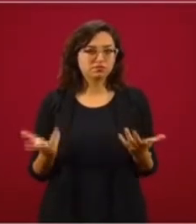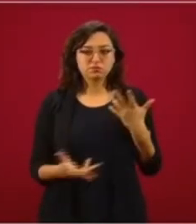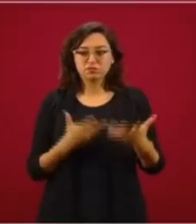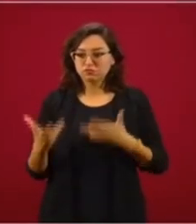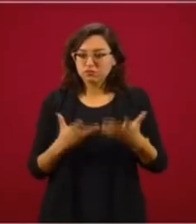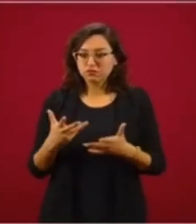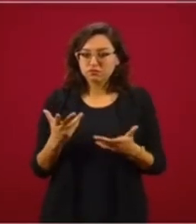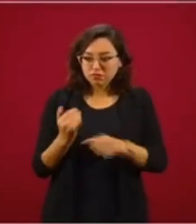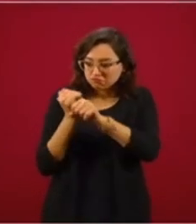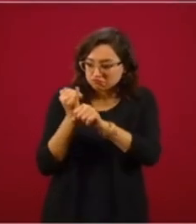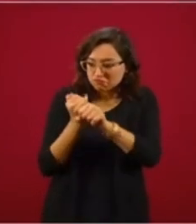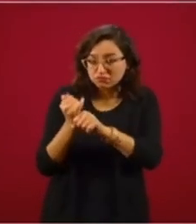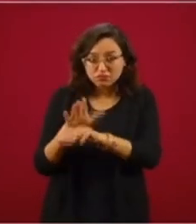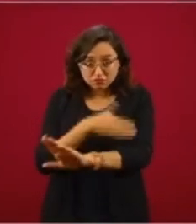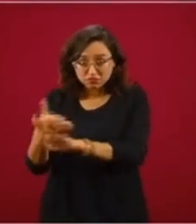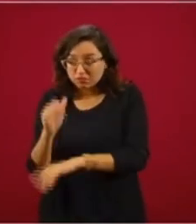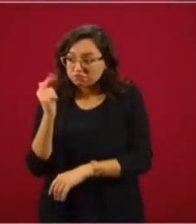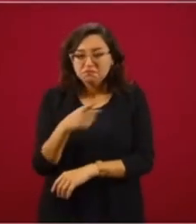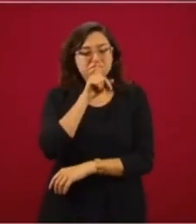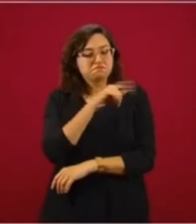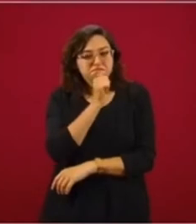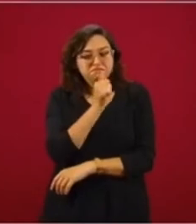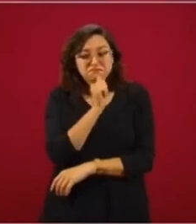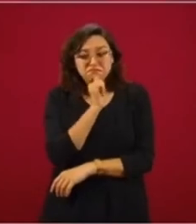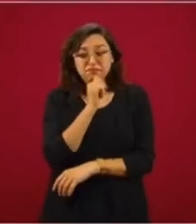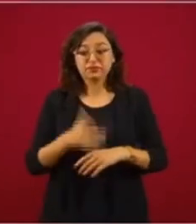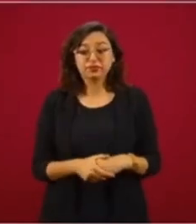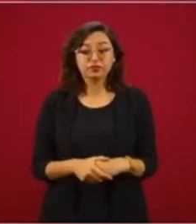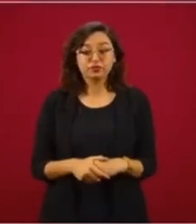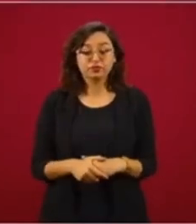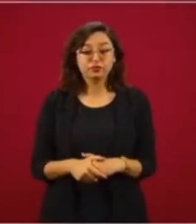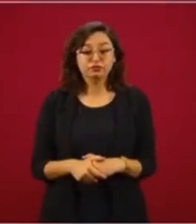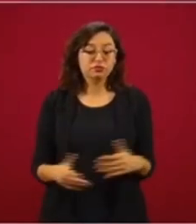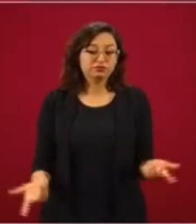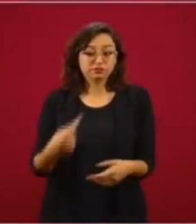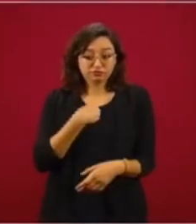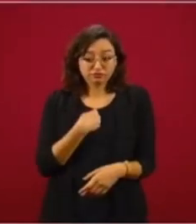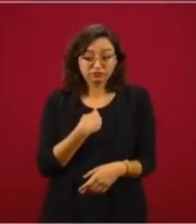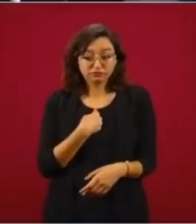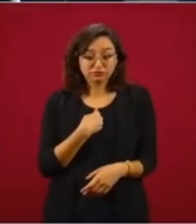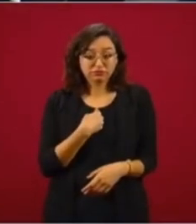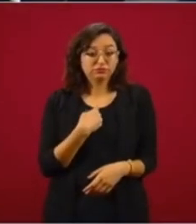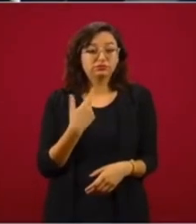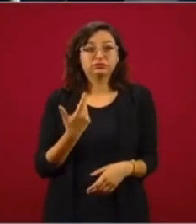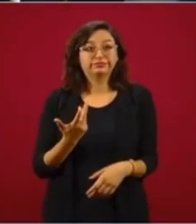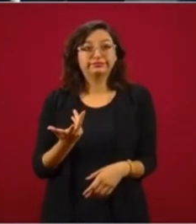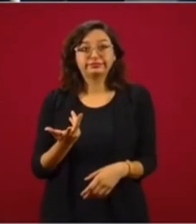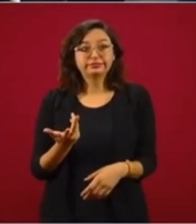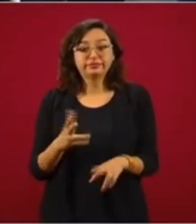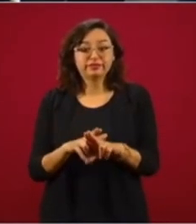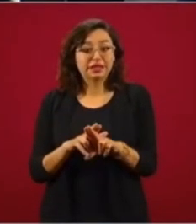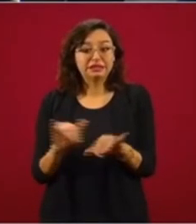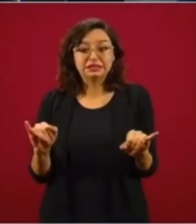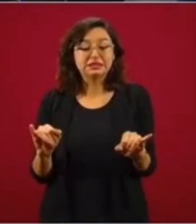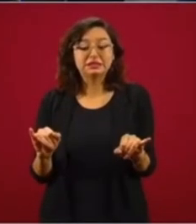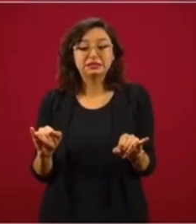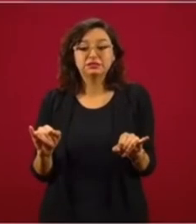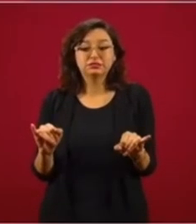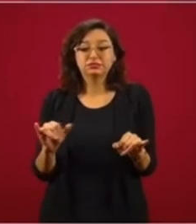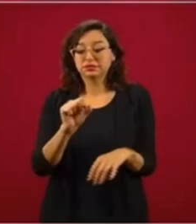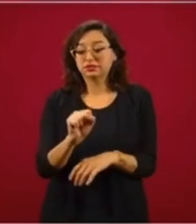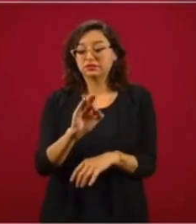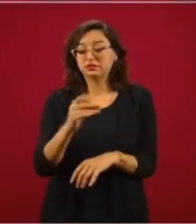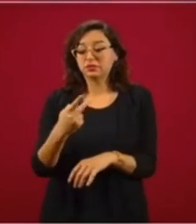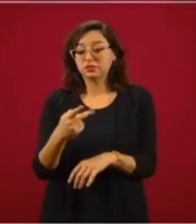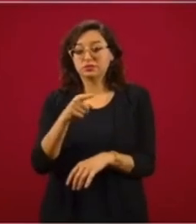resultados en la investigación. En mi caso, nadie, ni la secretaria